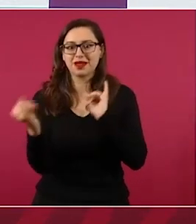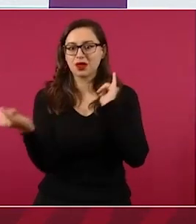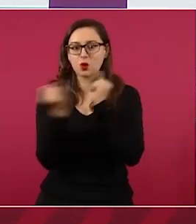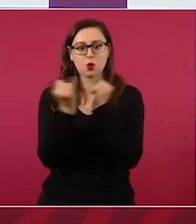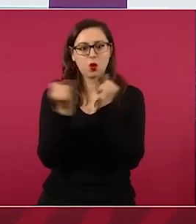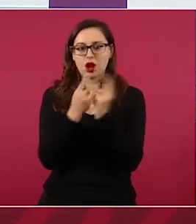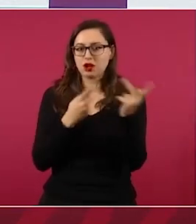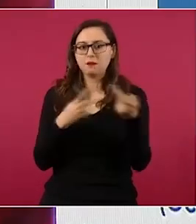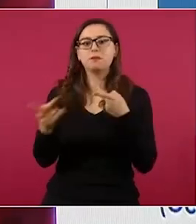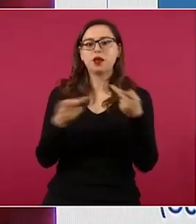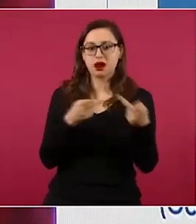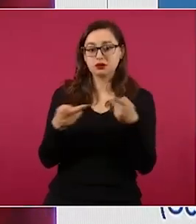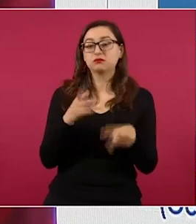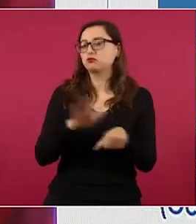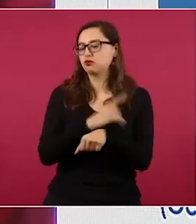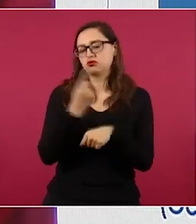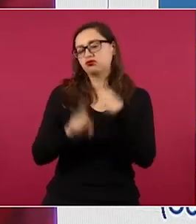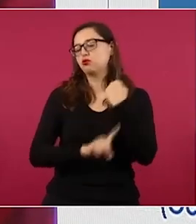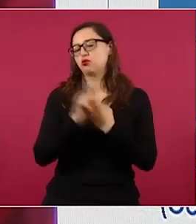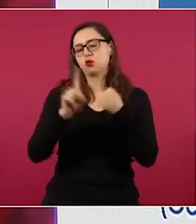enfrentar el problema